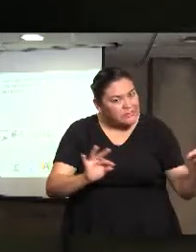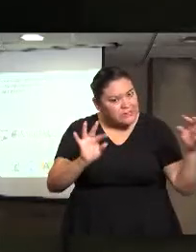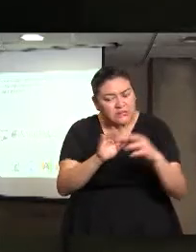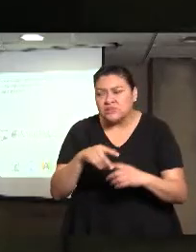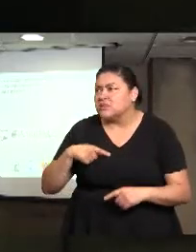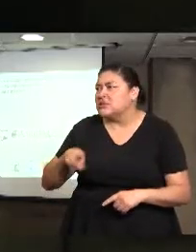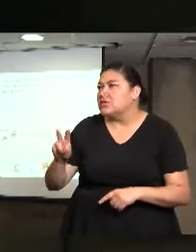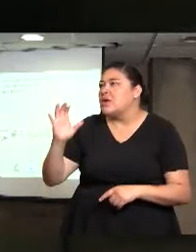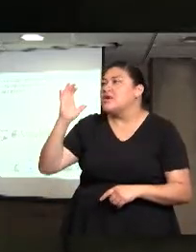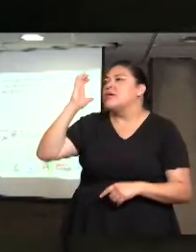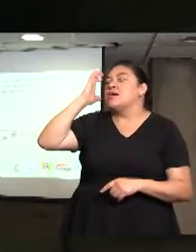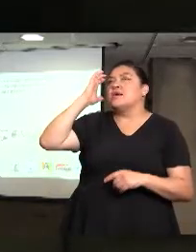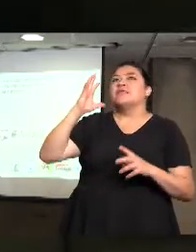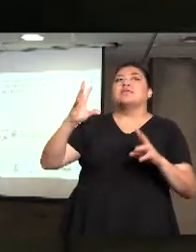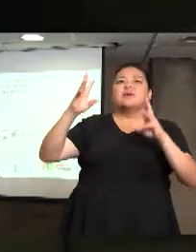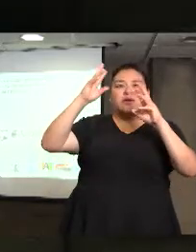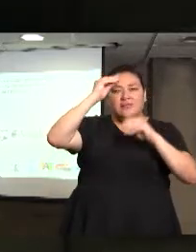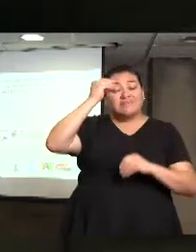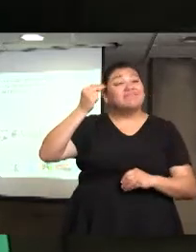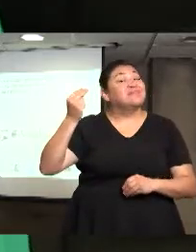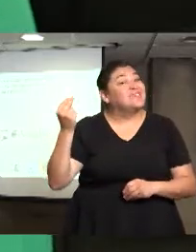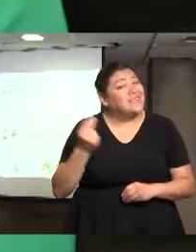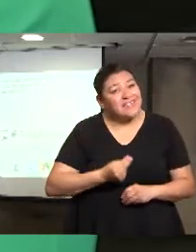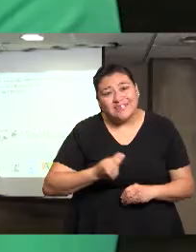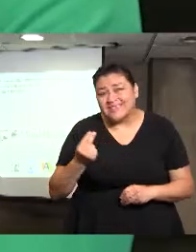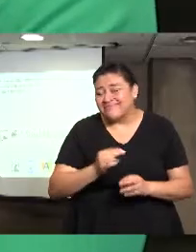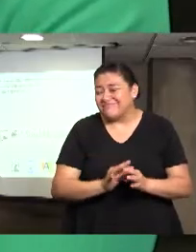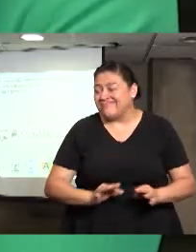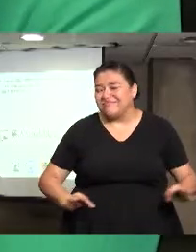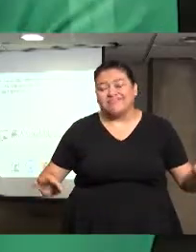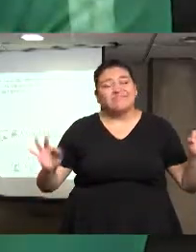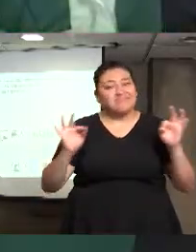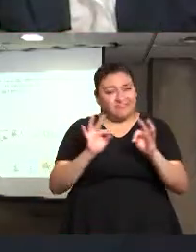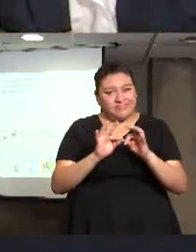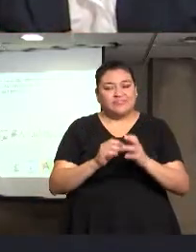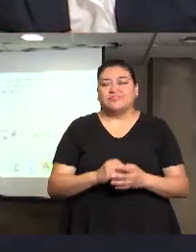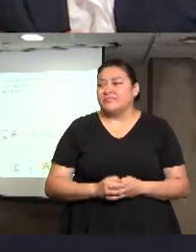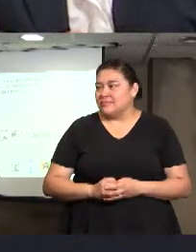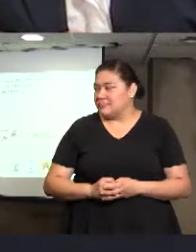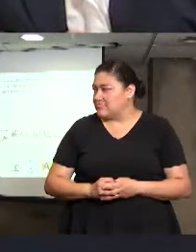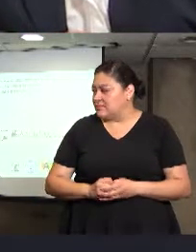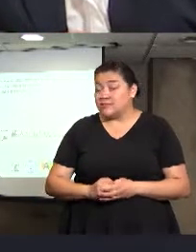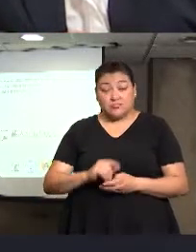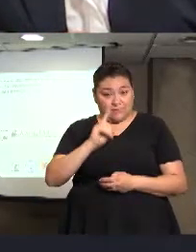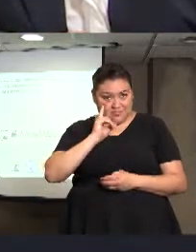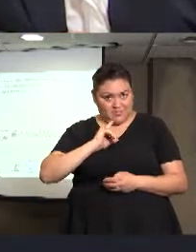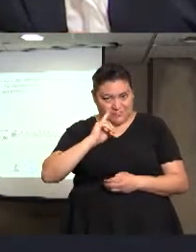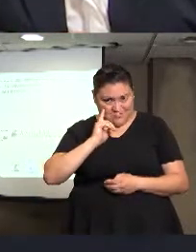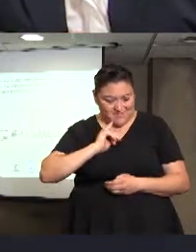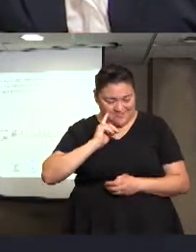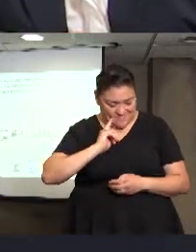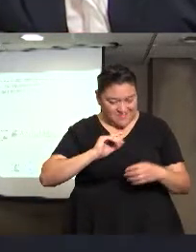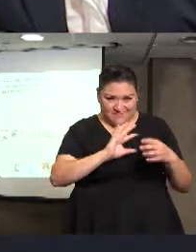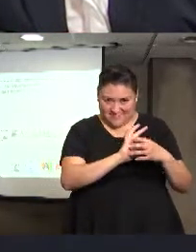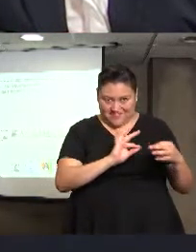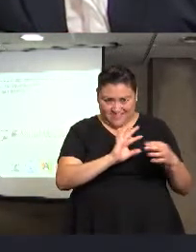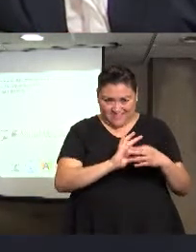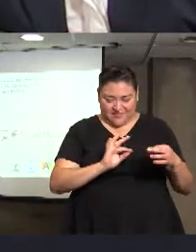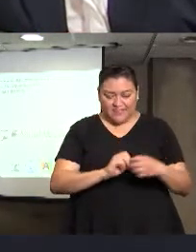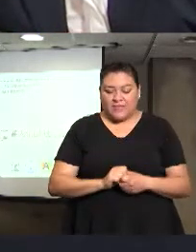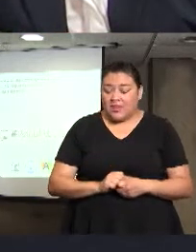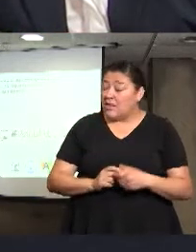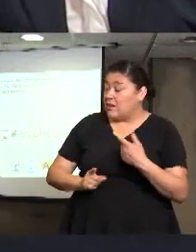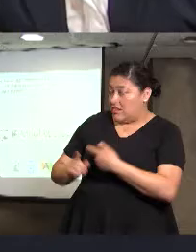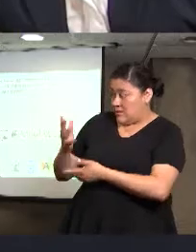todos estos riesgos asociados a este delito. Me gustaría alimentar un poco la participación de